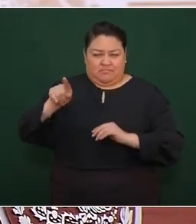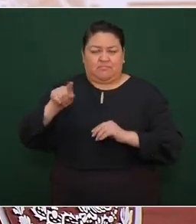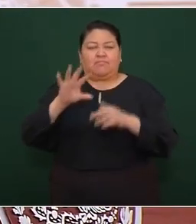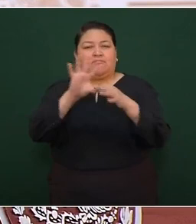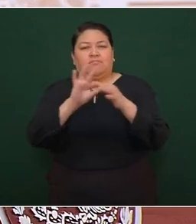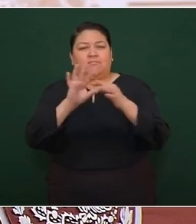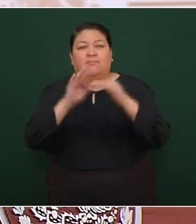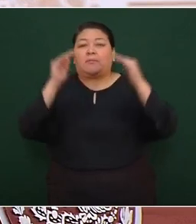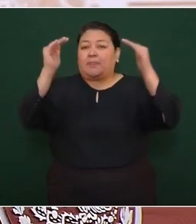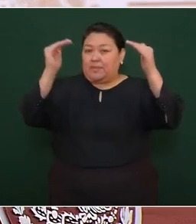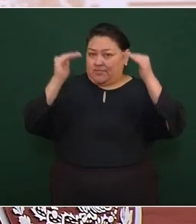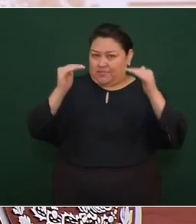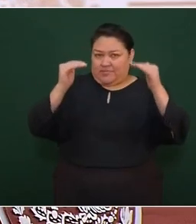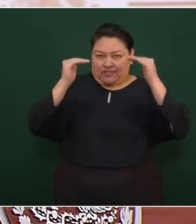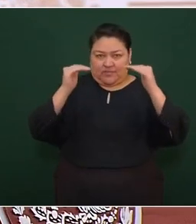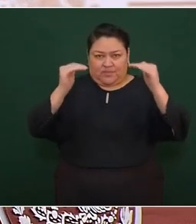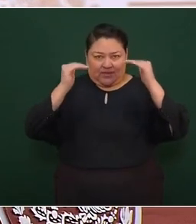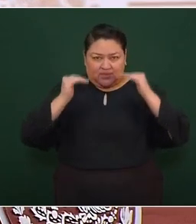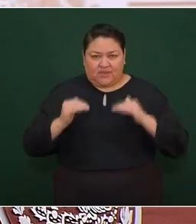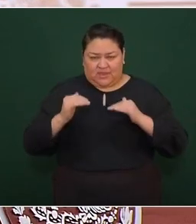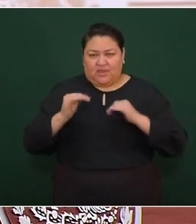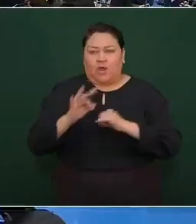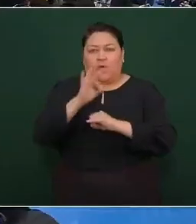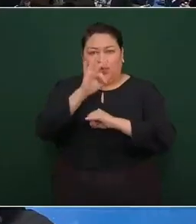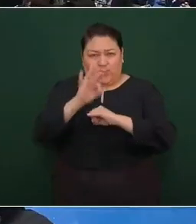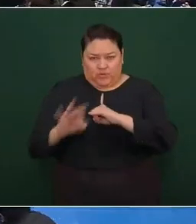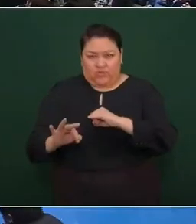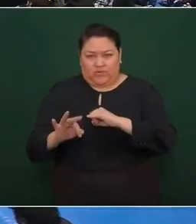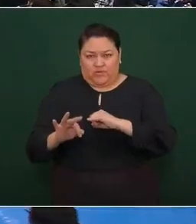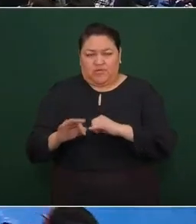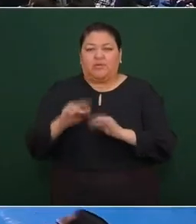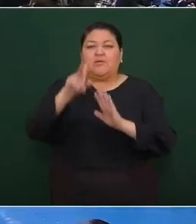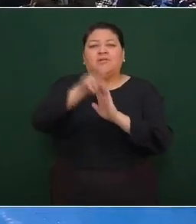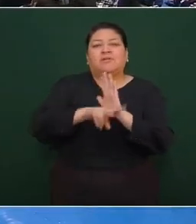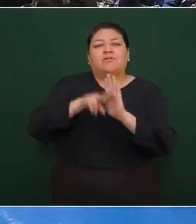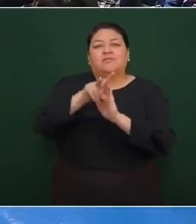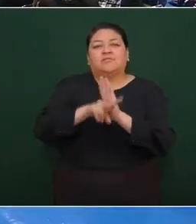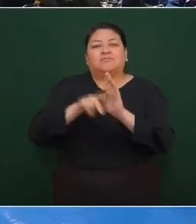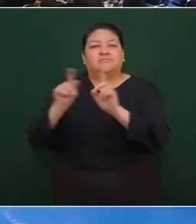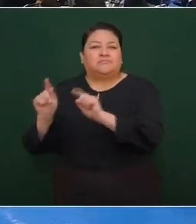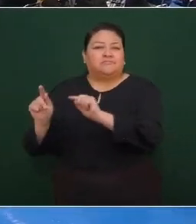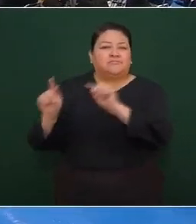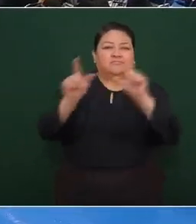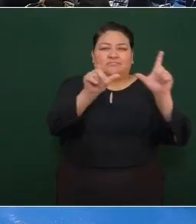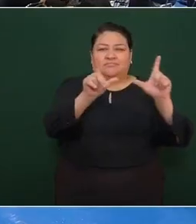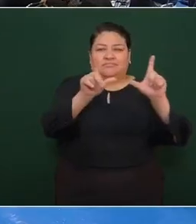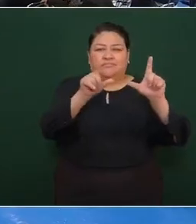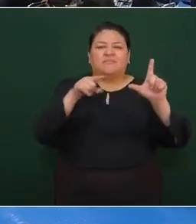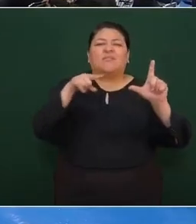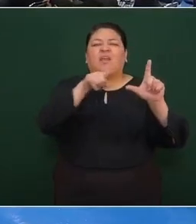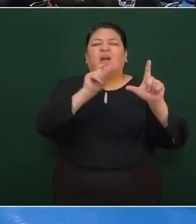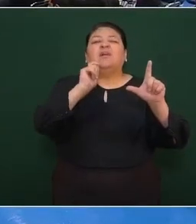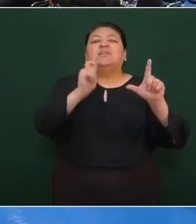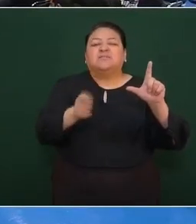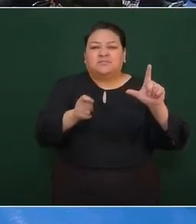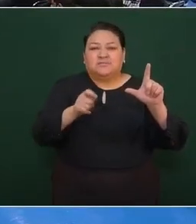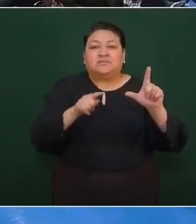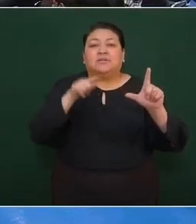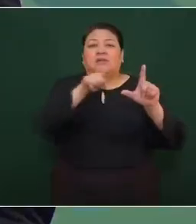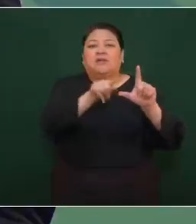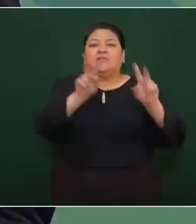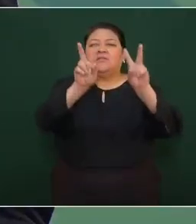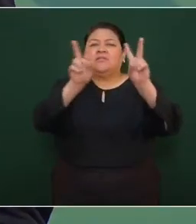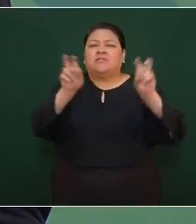al final, pues un video sobre la